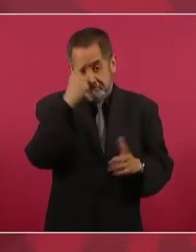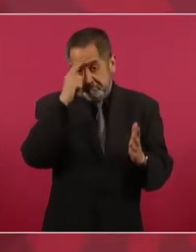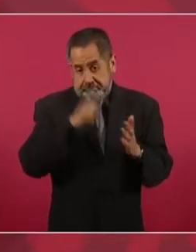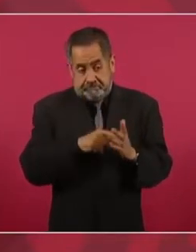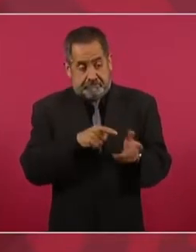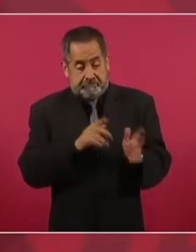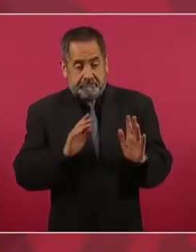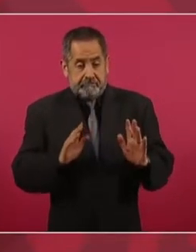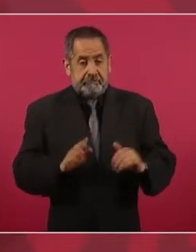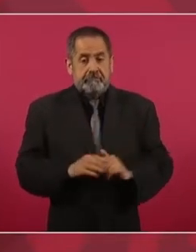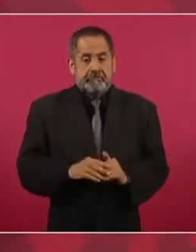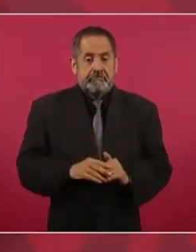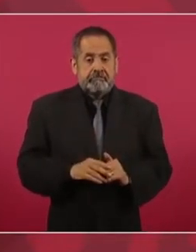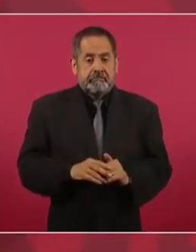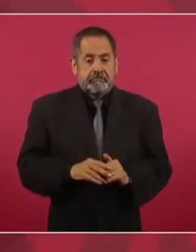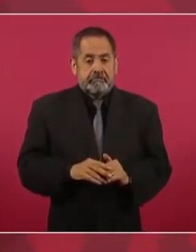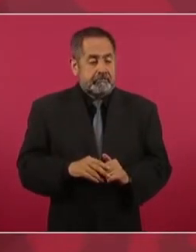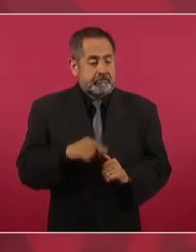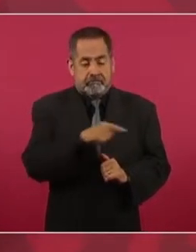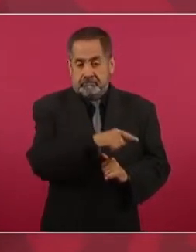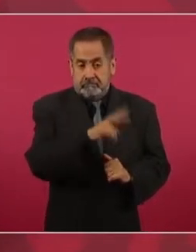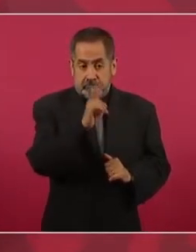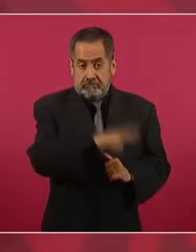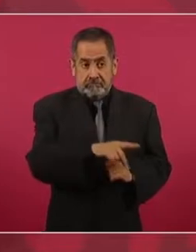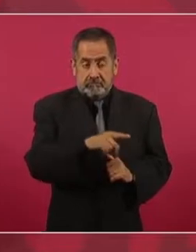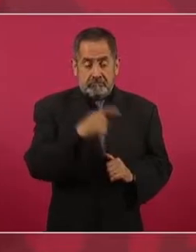pero olvida